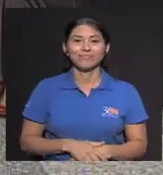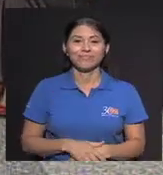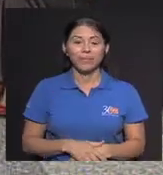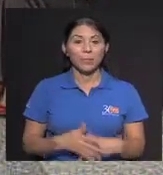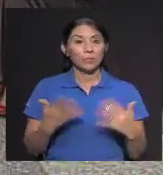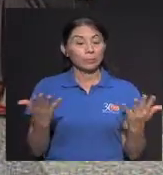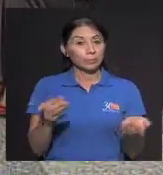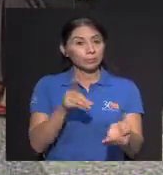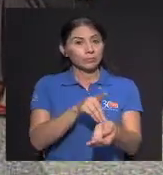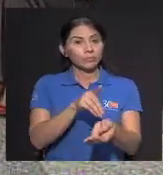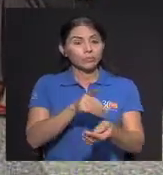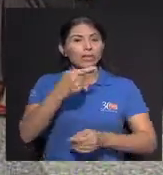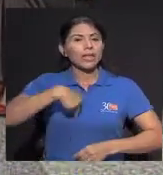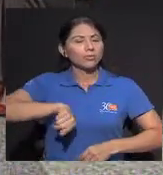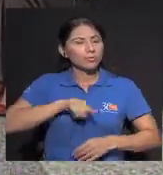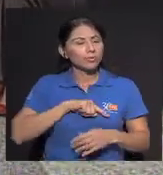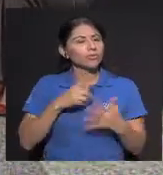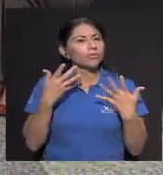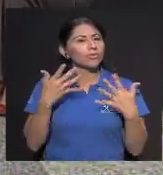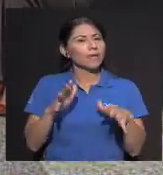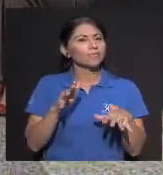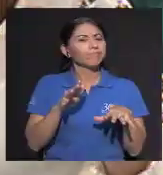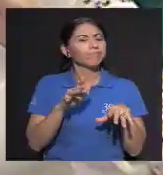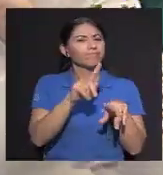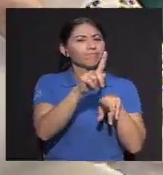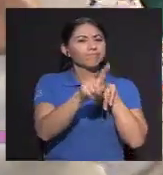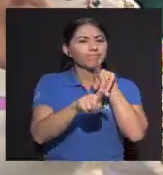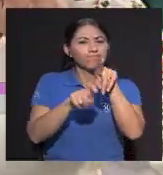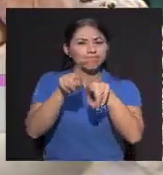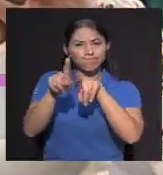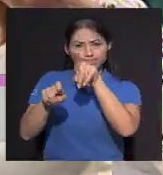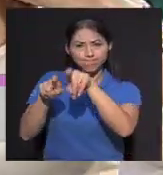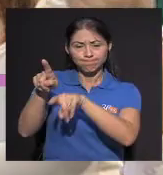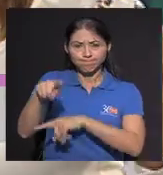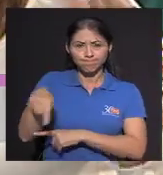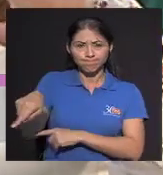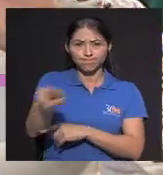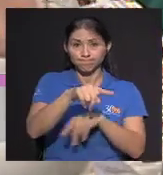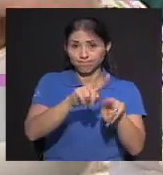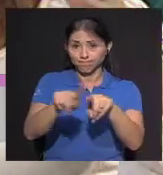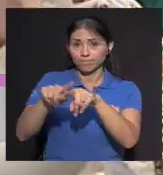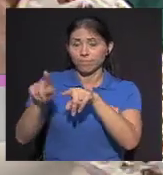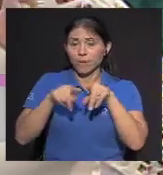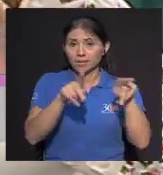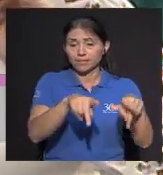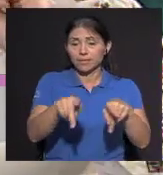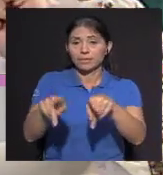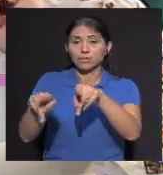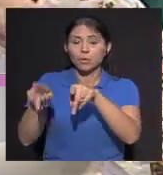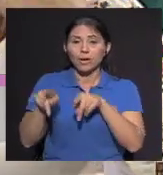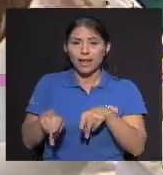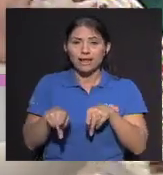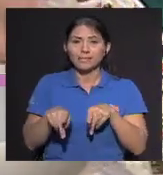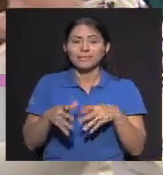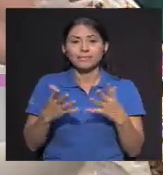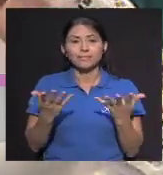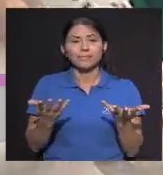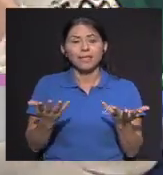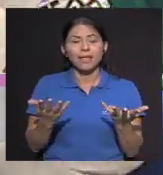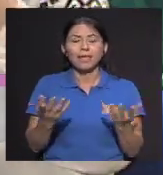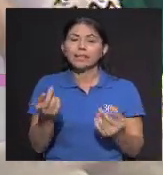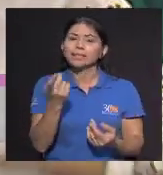Y bueno, definitivamente doctor, que hicimos un sondeo Y entre estas preguntas que venían de varias personas que logramos